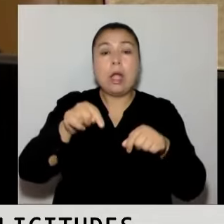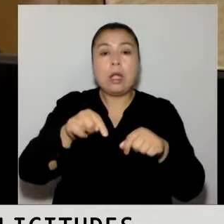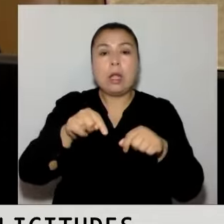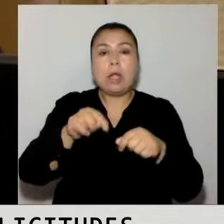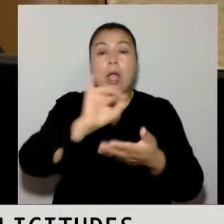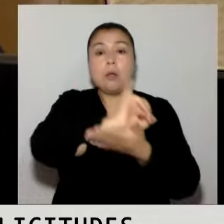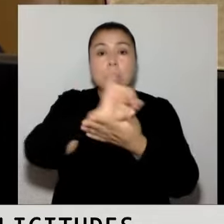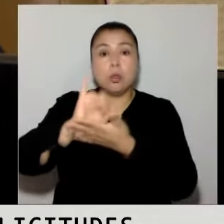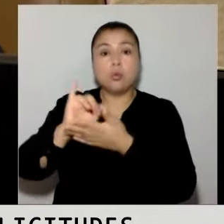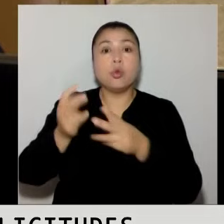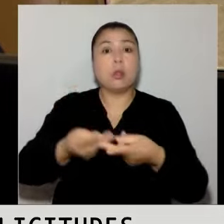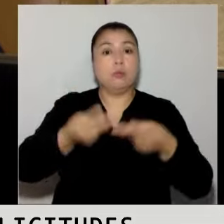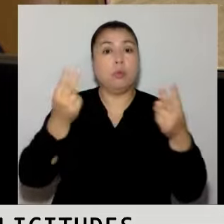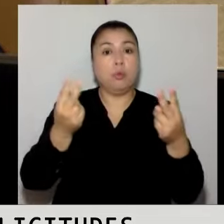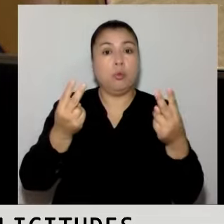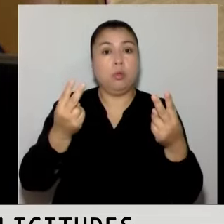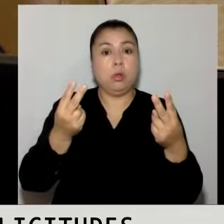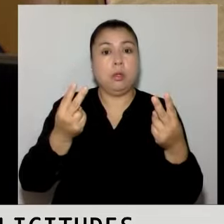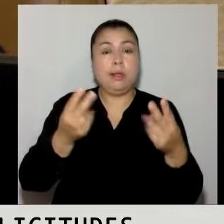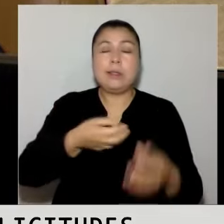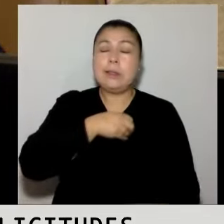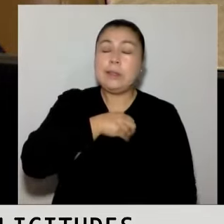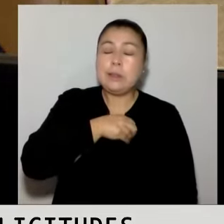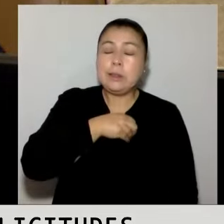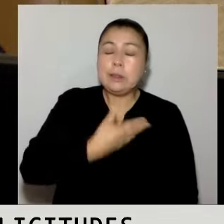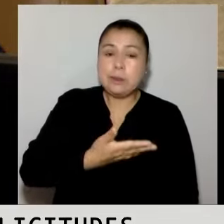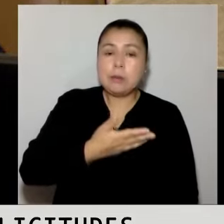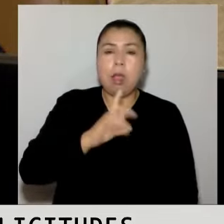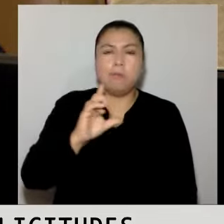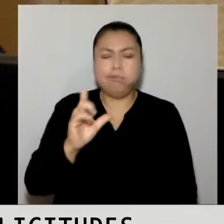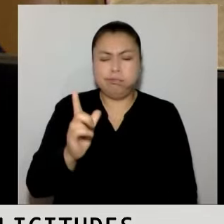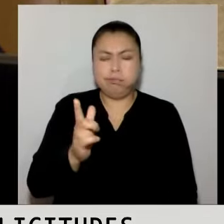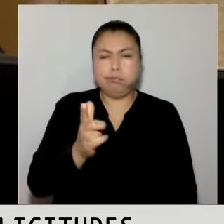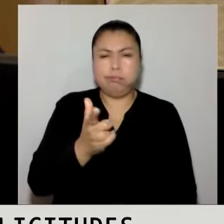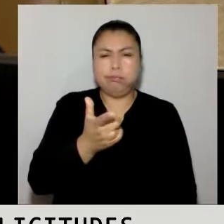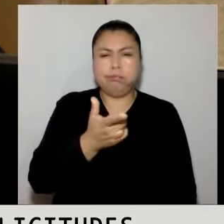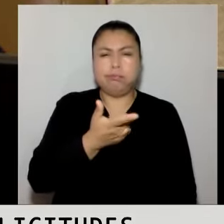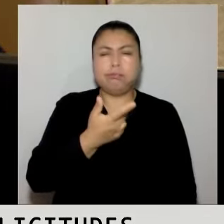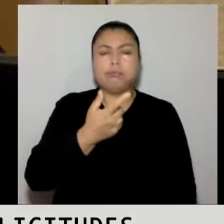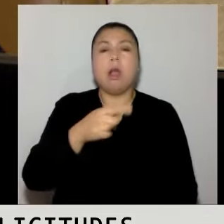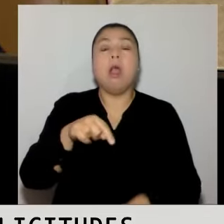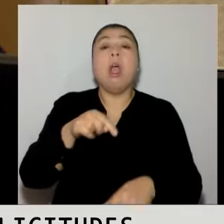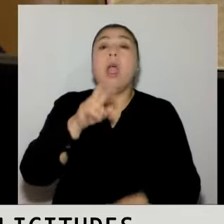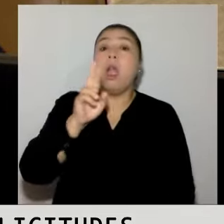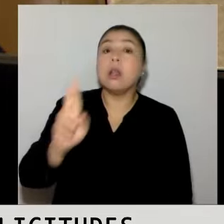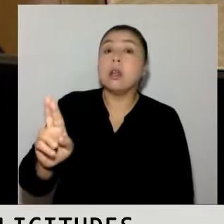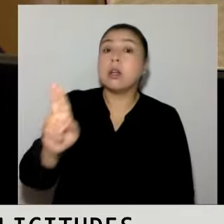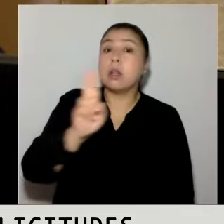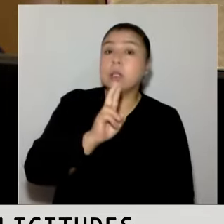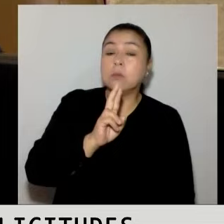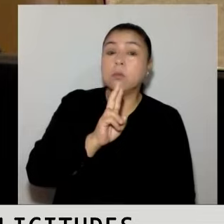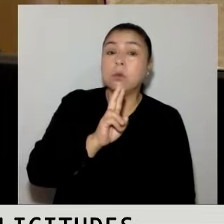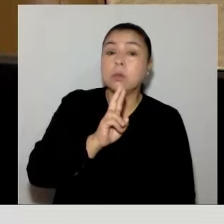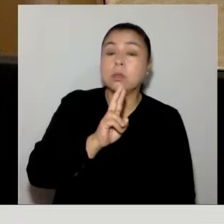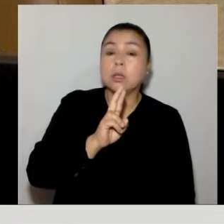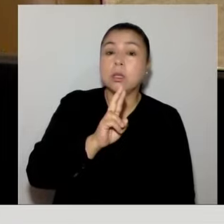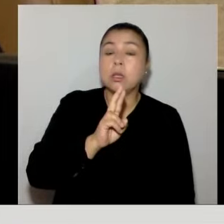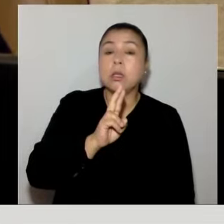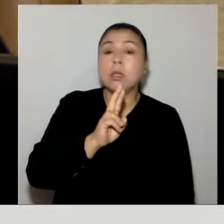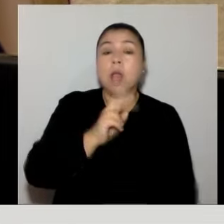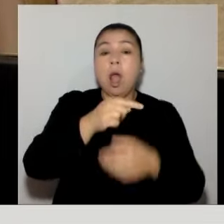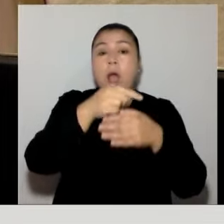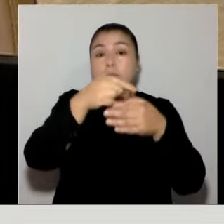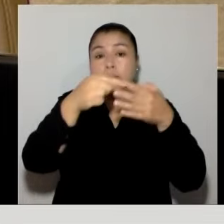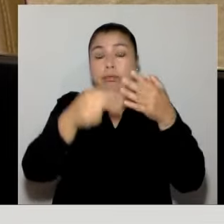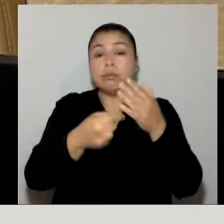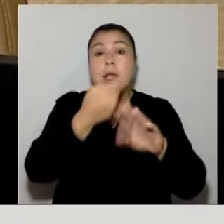públicas que lamentablemente se están demorando mucho tiempo en dar respuesta a una serie de solicitudes que